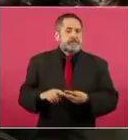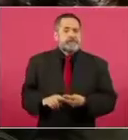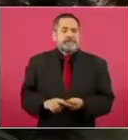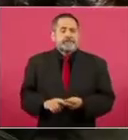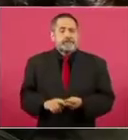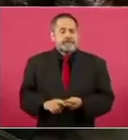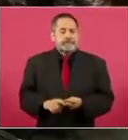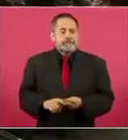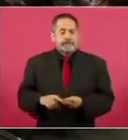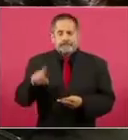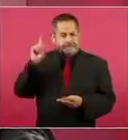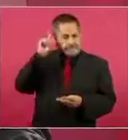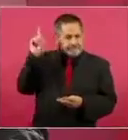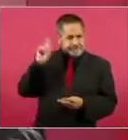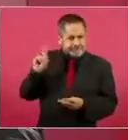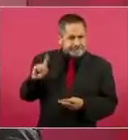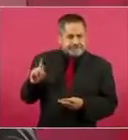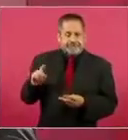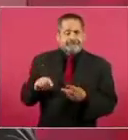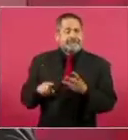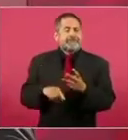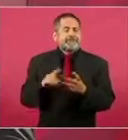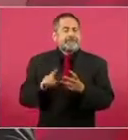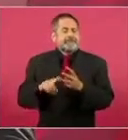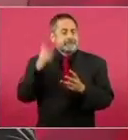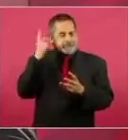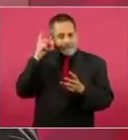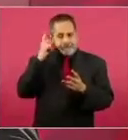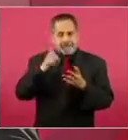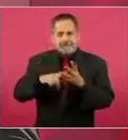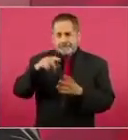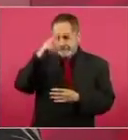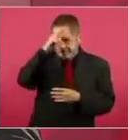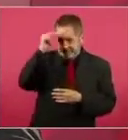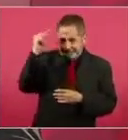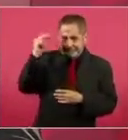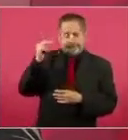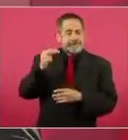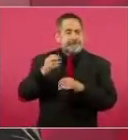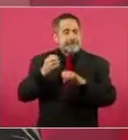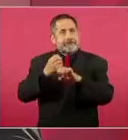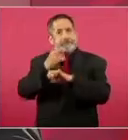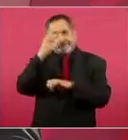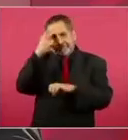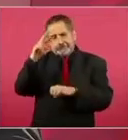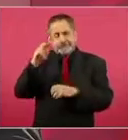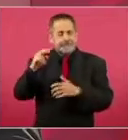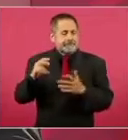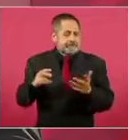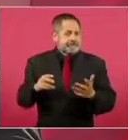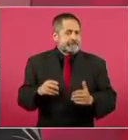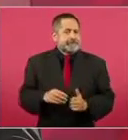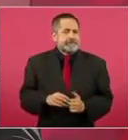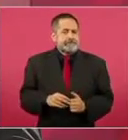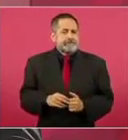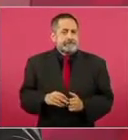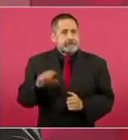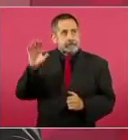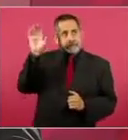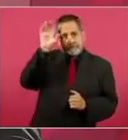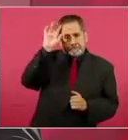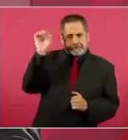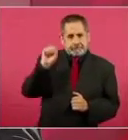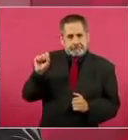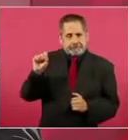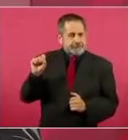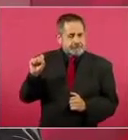a Zacatecas, a Durango, a Nayarit, al Estado de México, a Morelos,